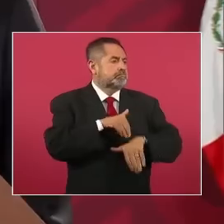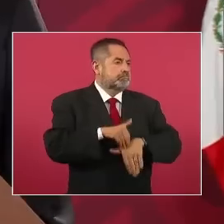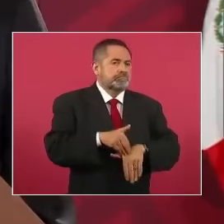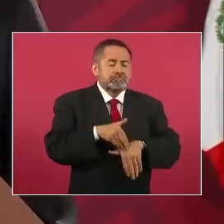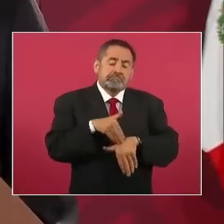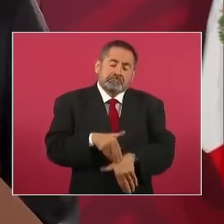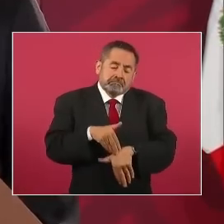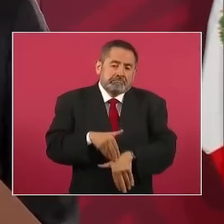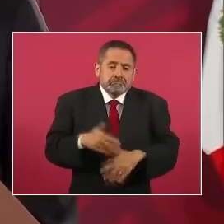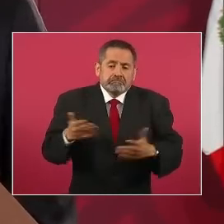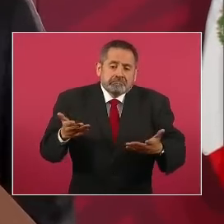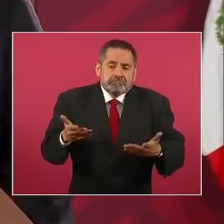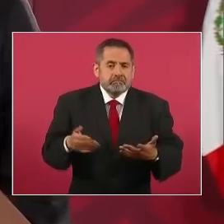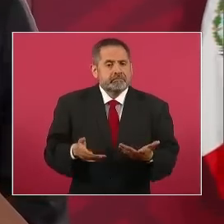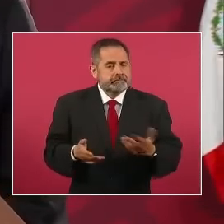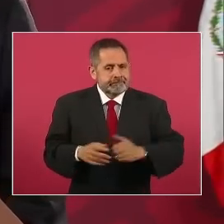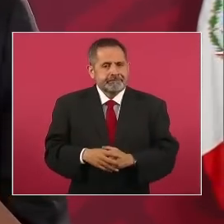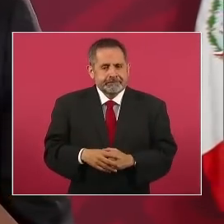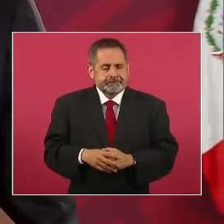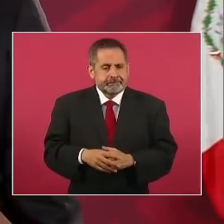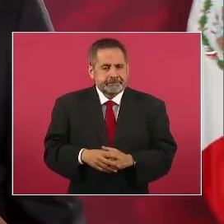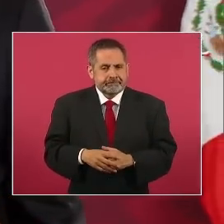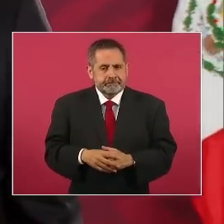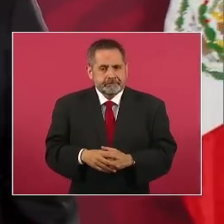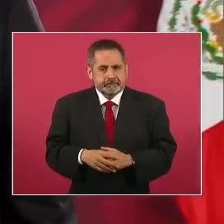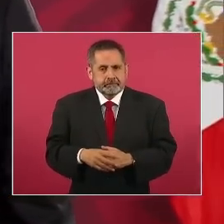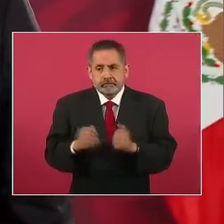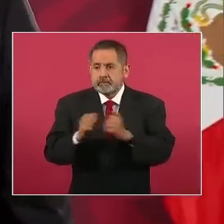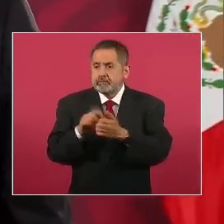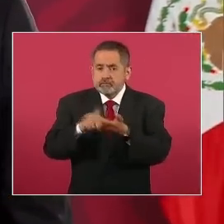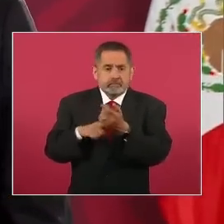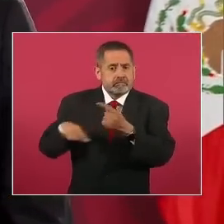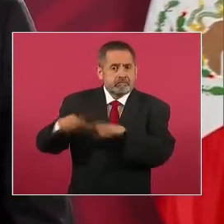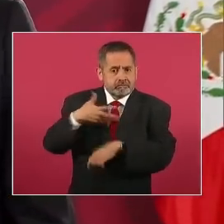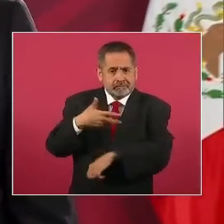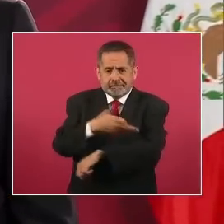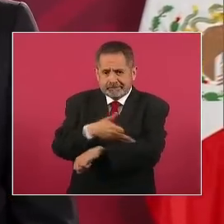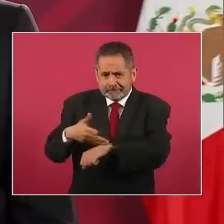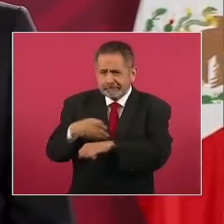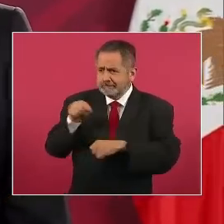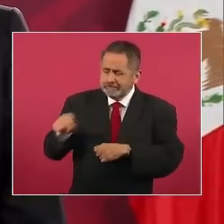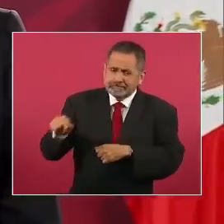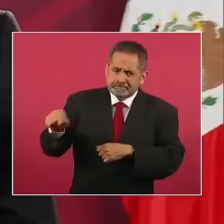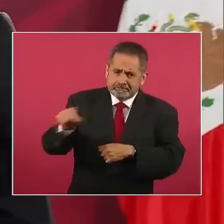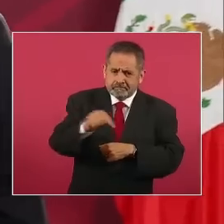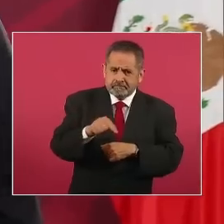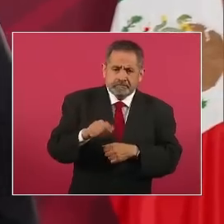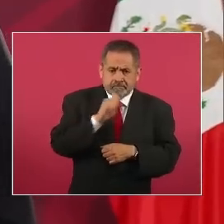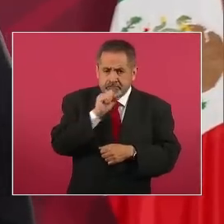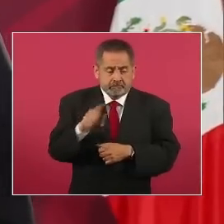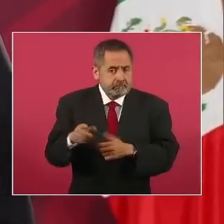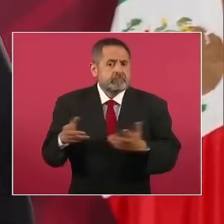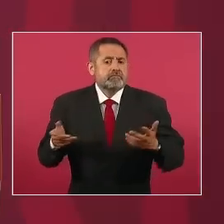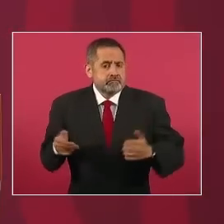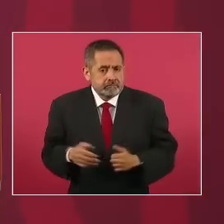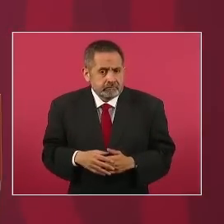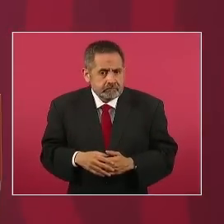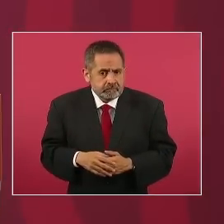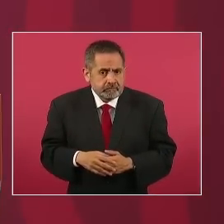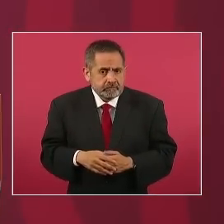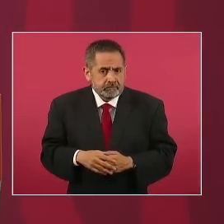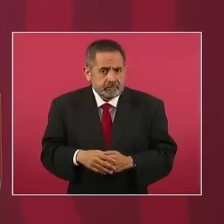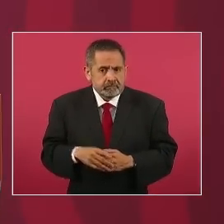patrañas esas son tonterías están ahí porque les gusta sentir poder porque se sienten muy